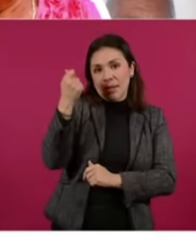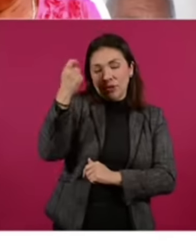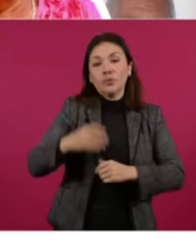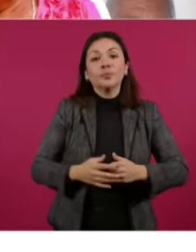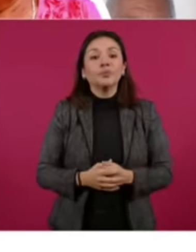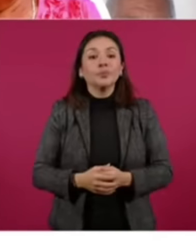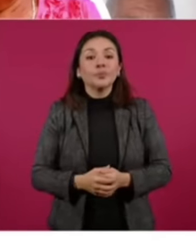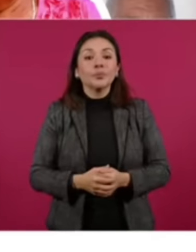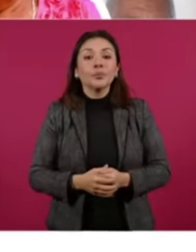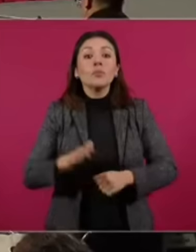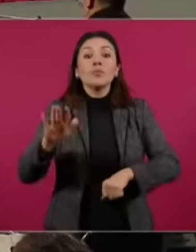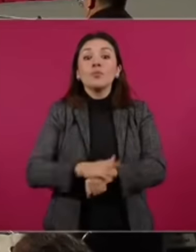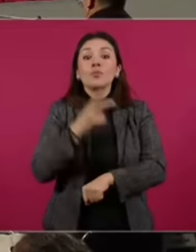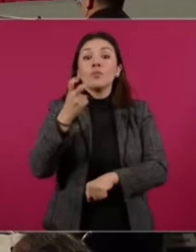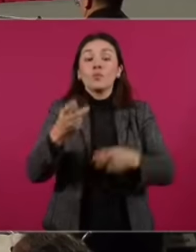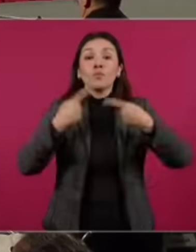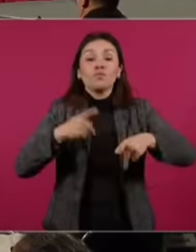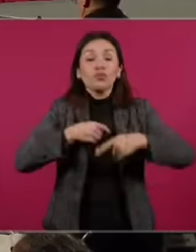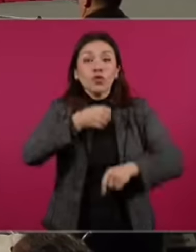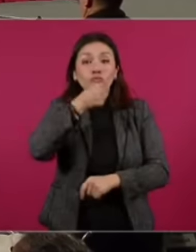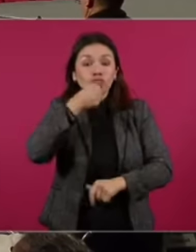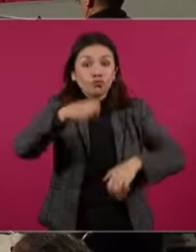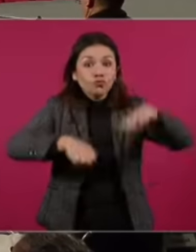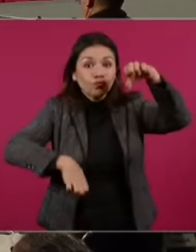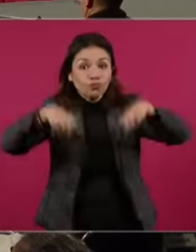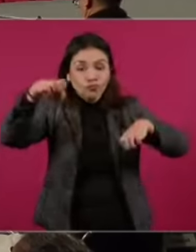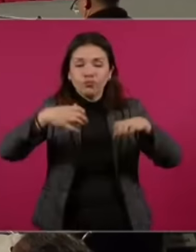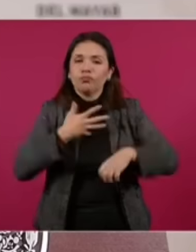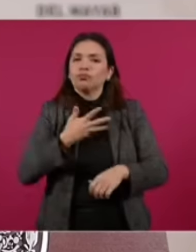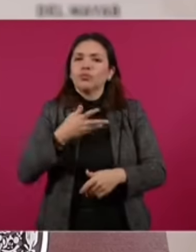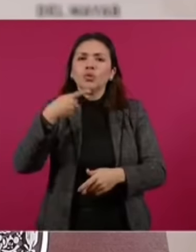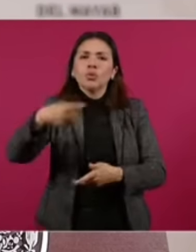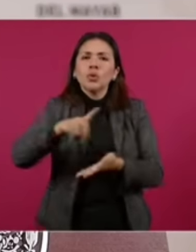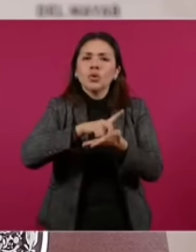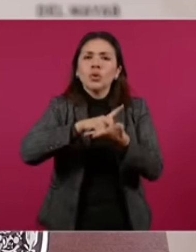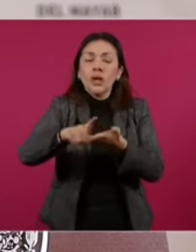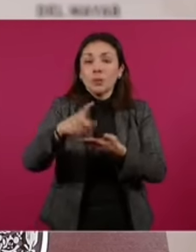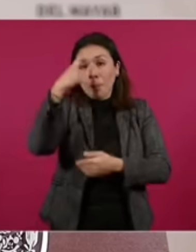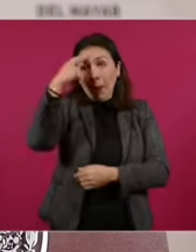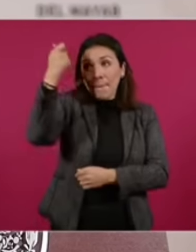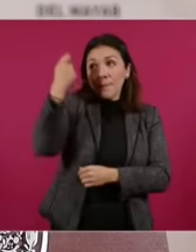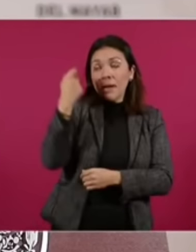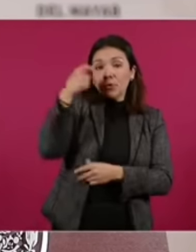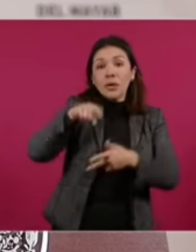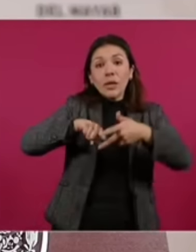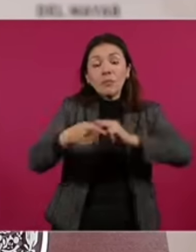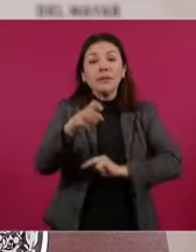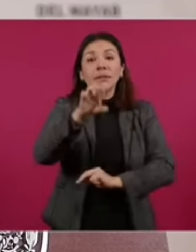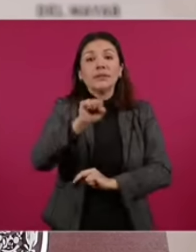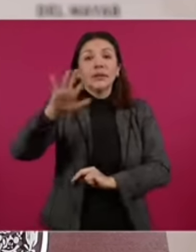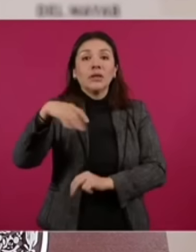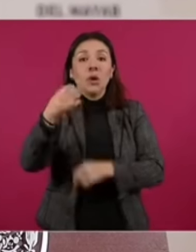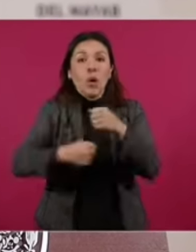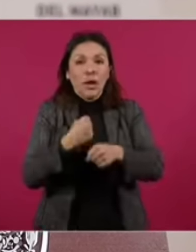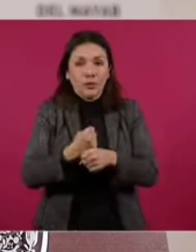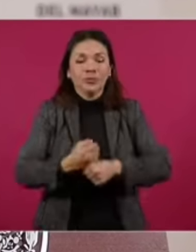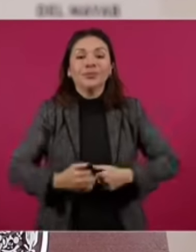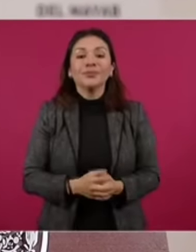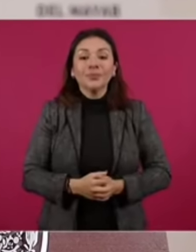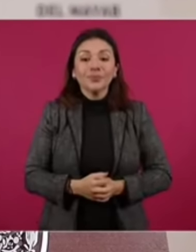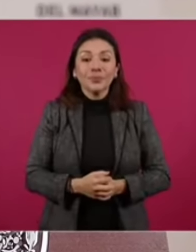De tal manera que los adultos mayores tengan garantizado su derecho a partir de los 65 años. Adelante.